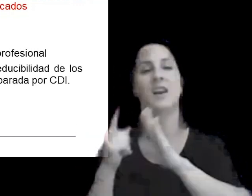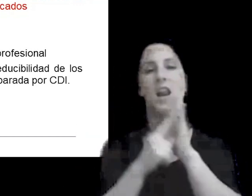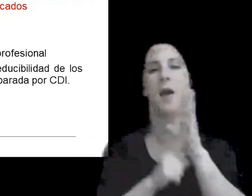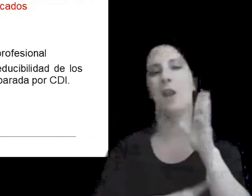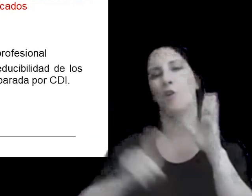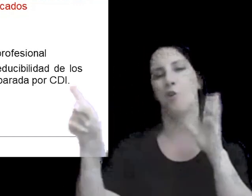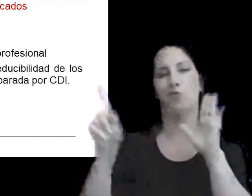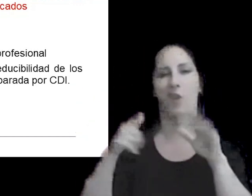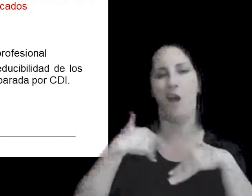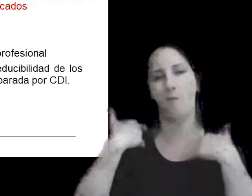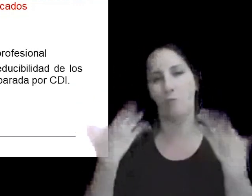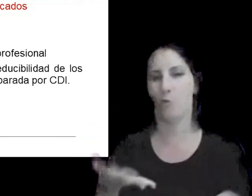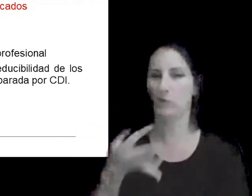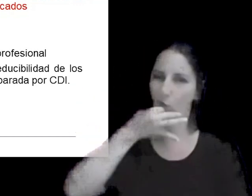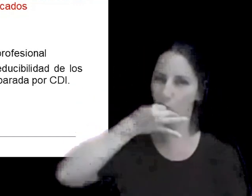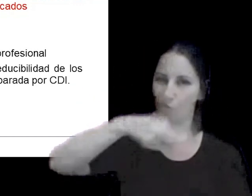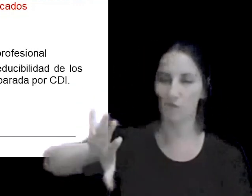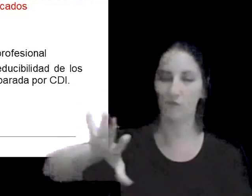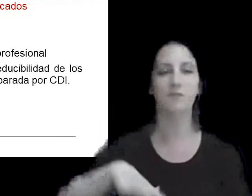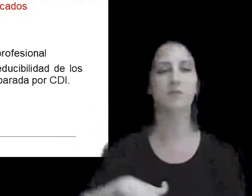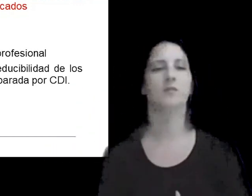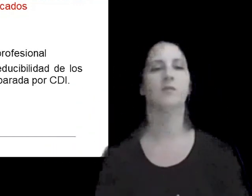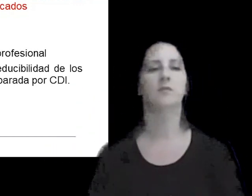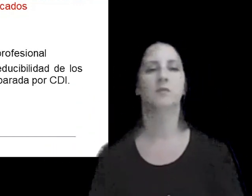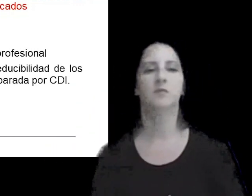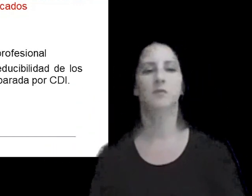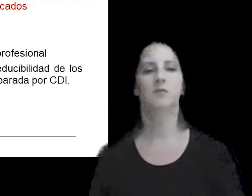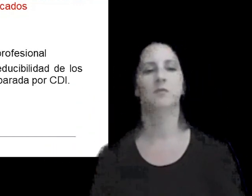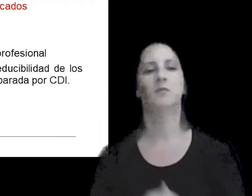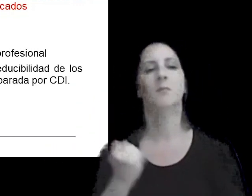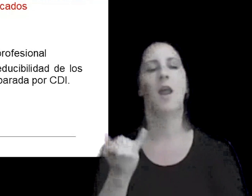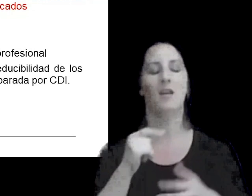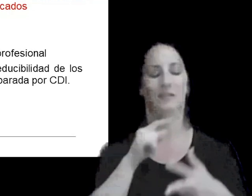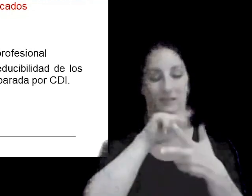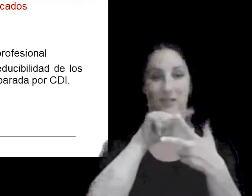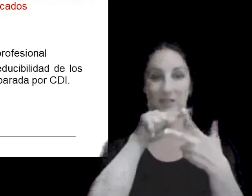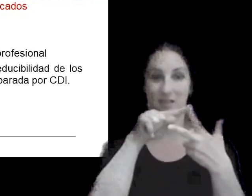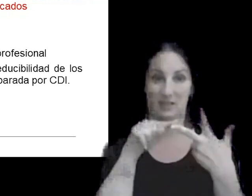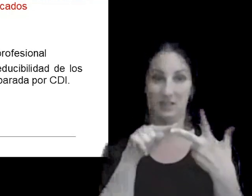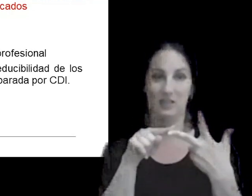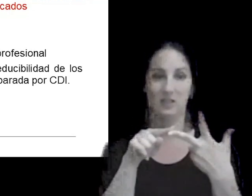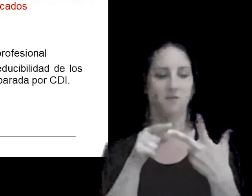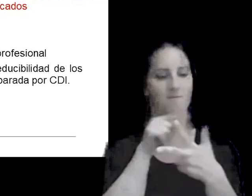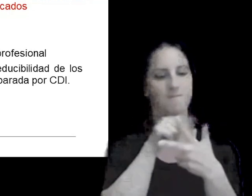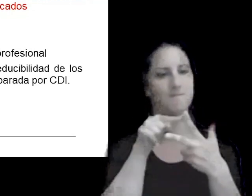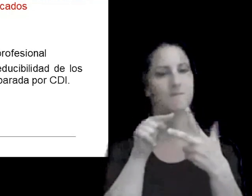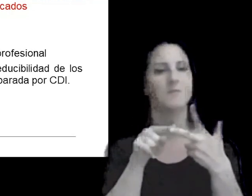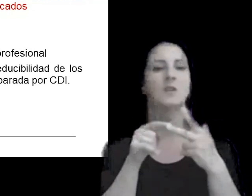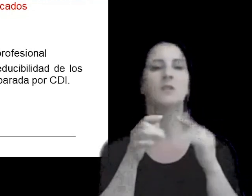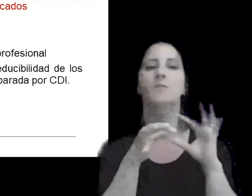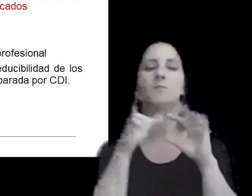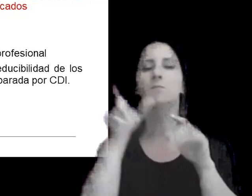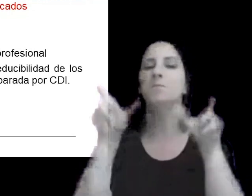para apuntadas a triangulaciones que sean entre sujetos vinculados